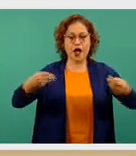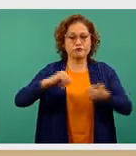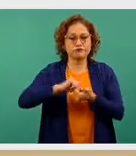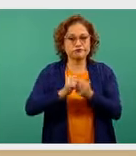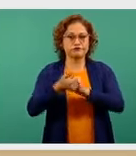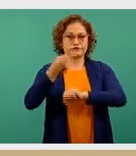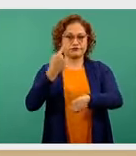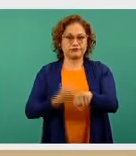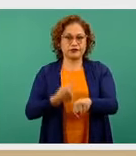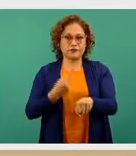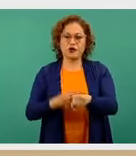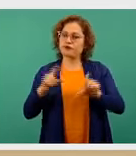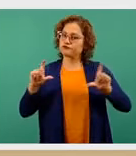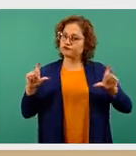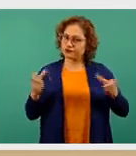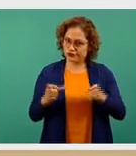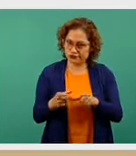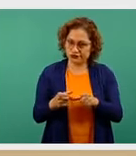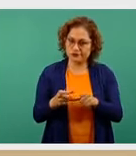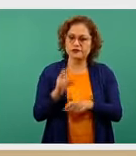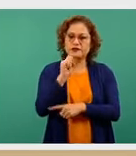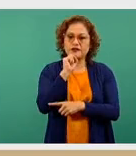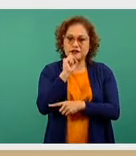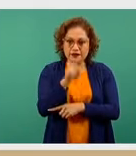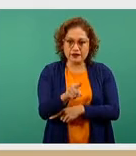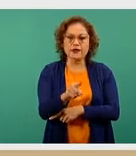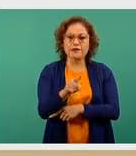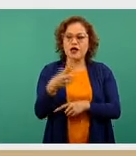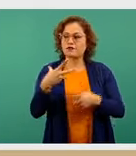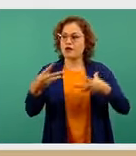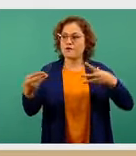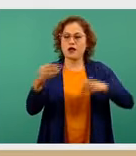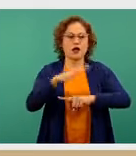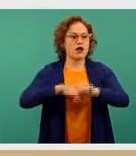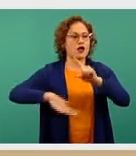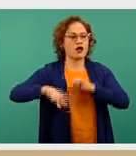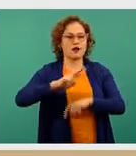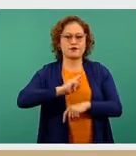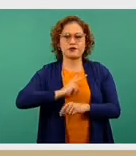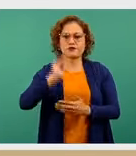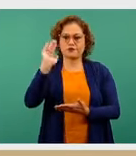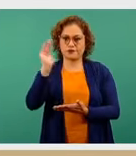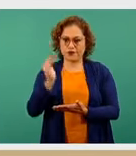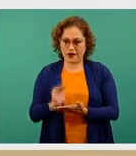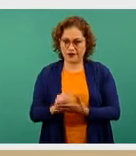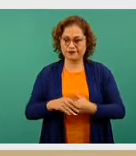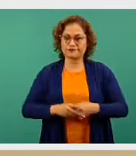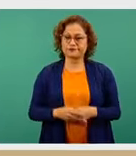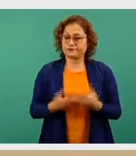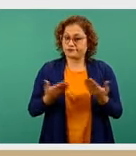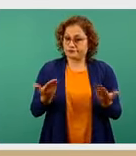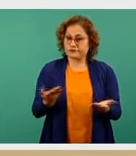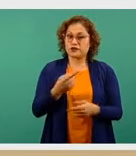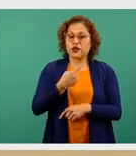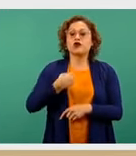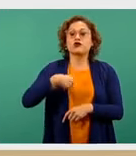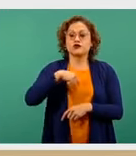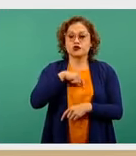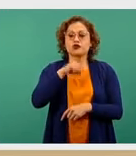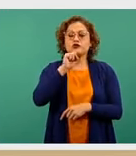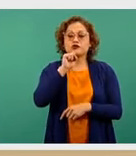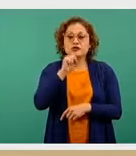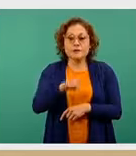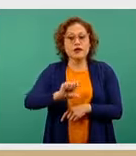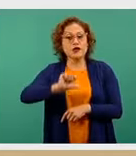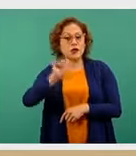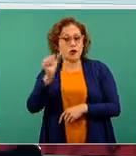tal. Tenemos también, y esto es bueno y esto es lo que queremos, que sí continúe incrementándose día con día,